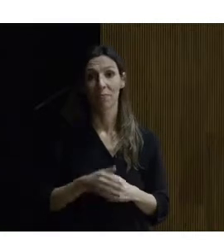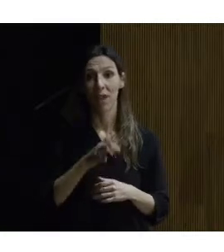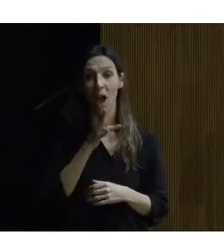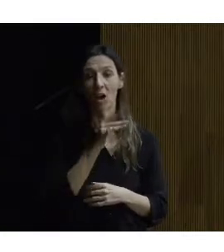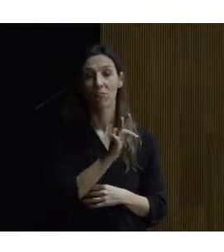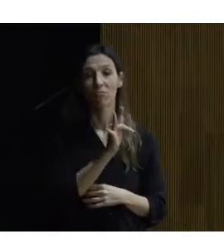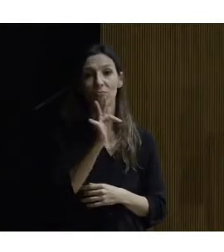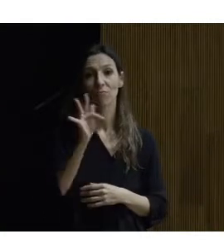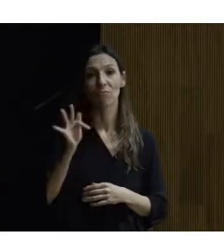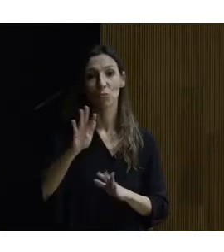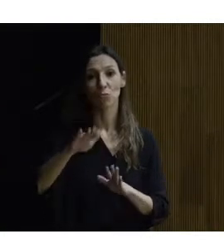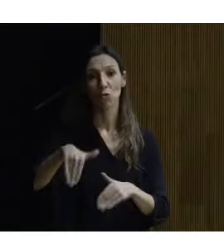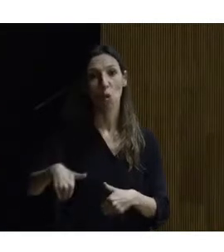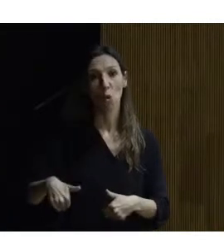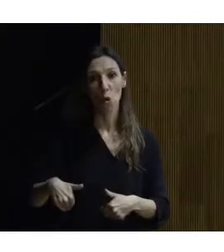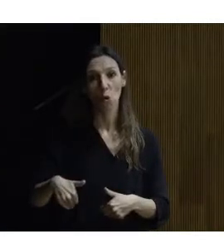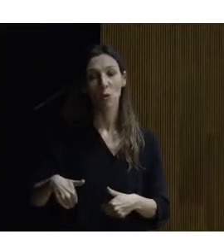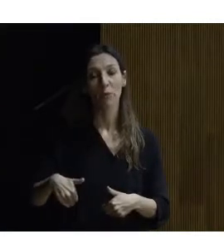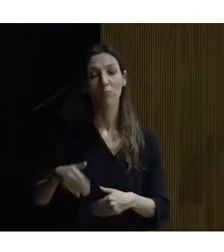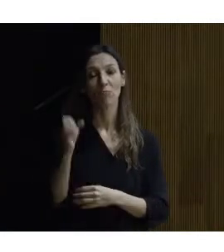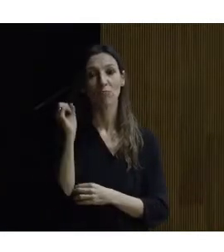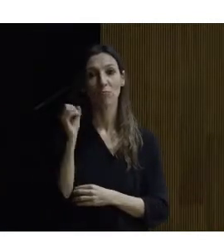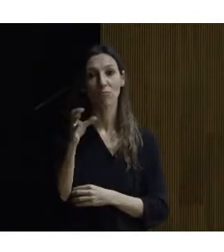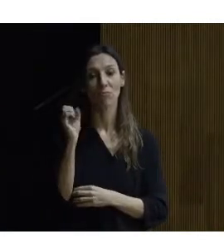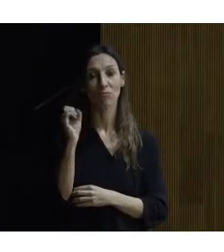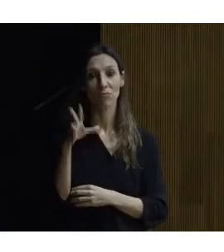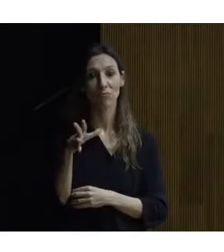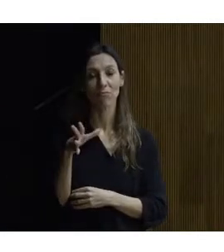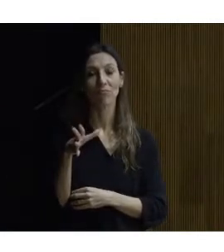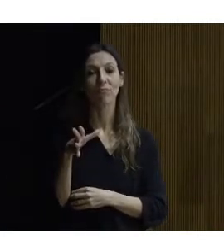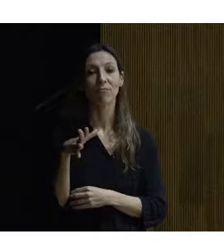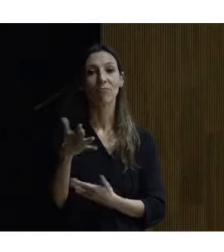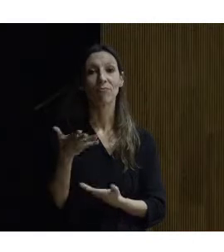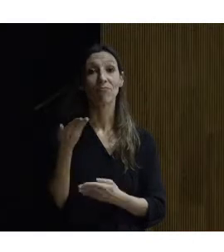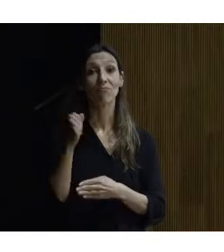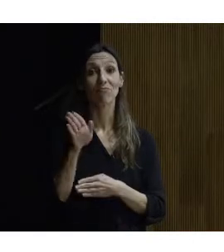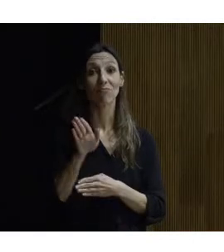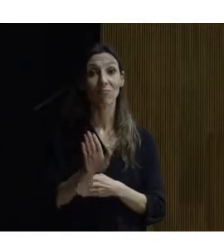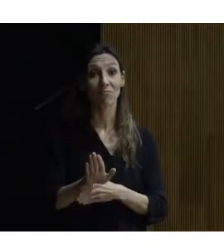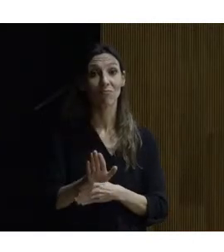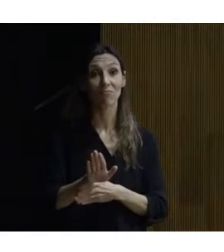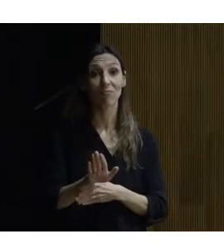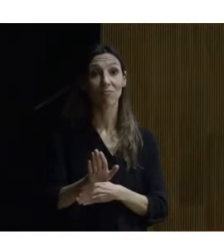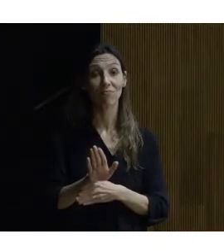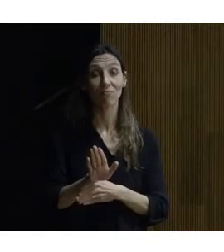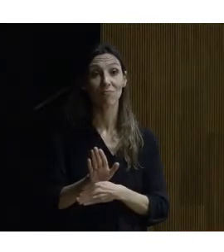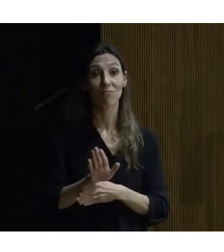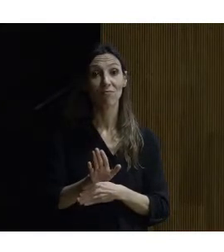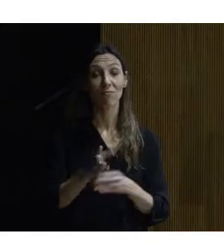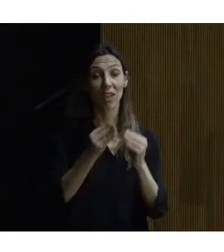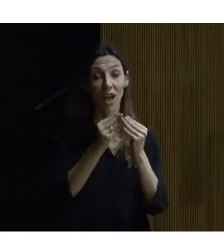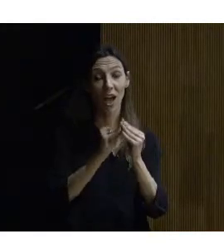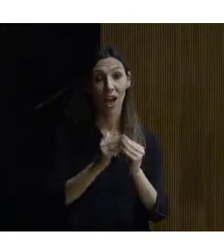a la última intervención donde nos van a mostrar una serie de intervenciones en el